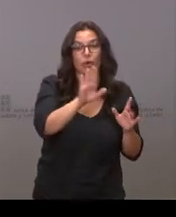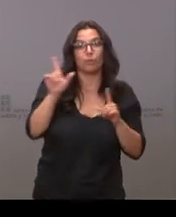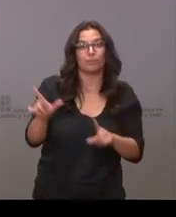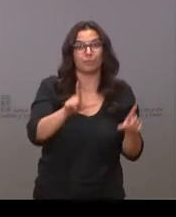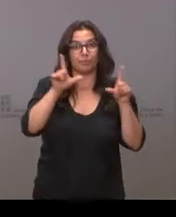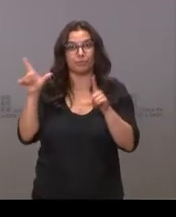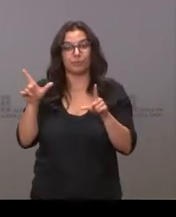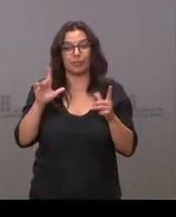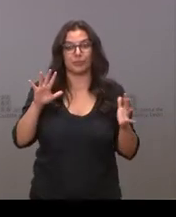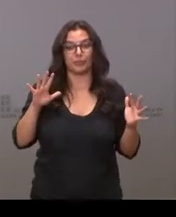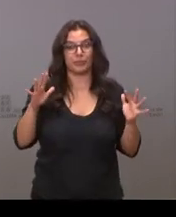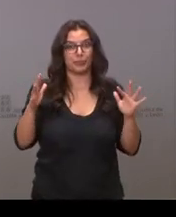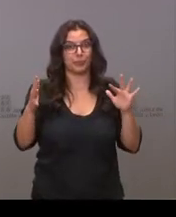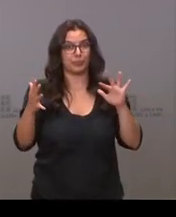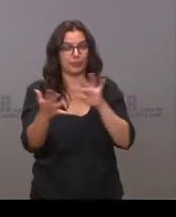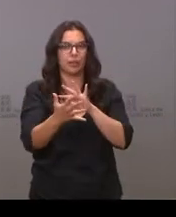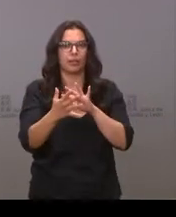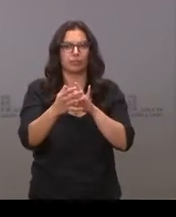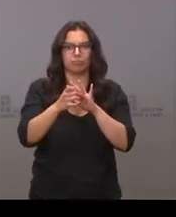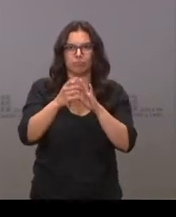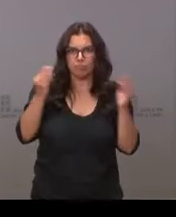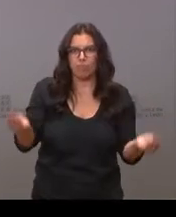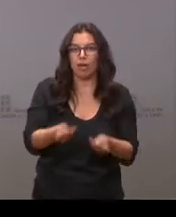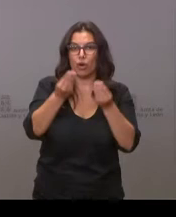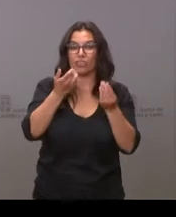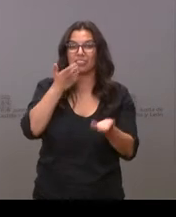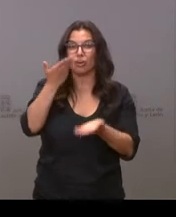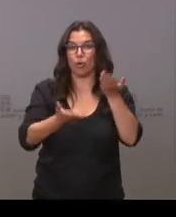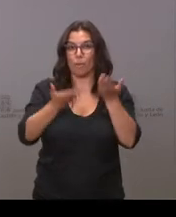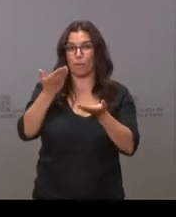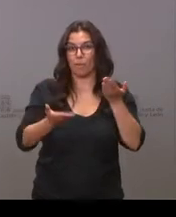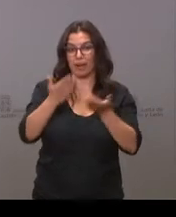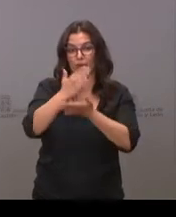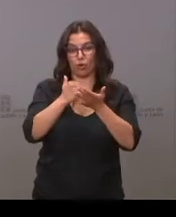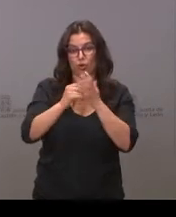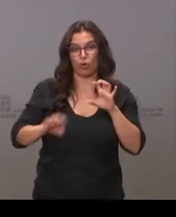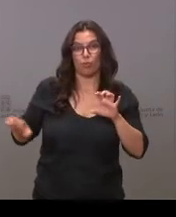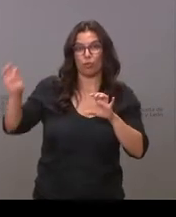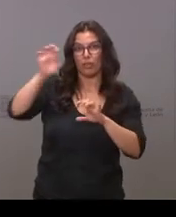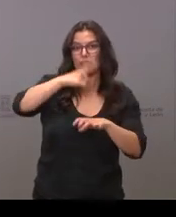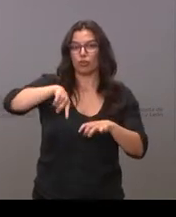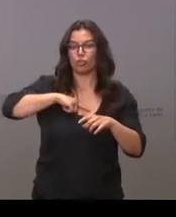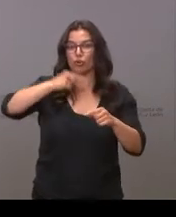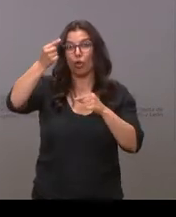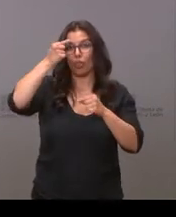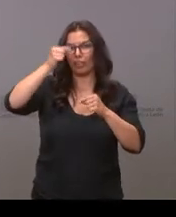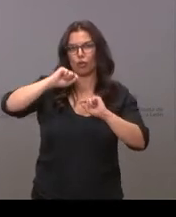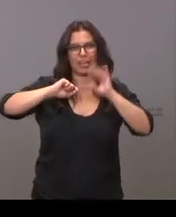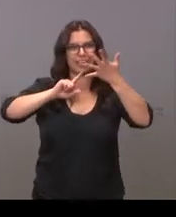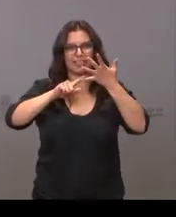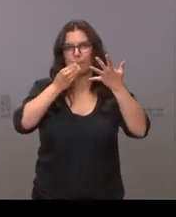evolución ha sido muy buena. Somos en este momento la quinta comunidad con una mejor variación